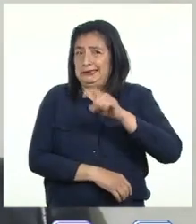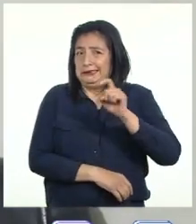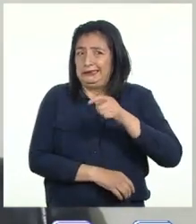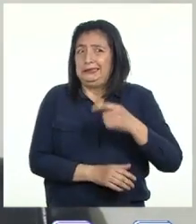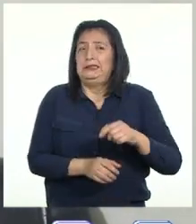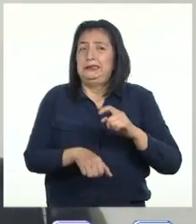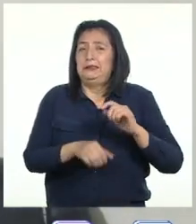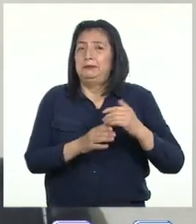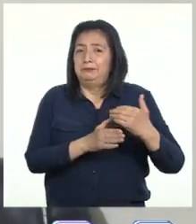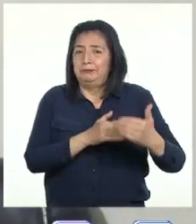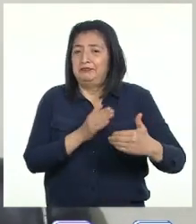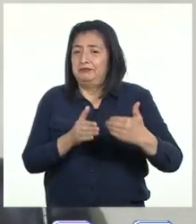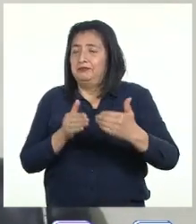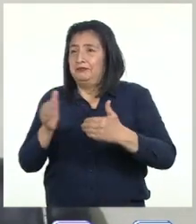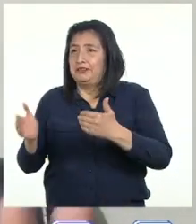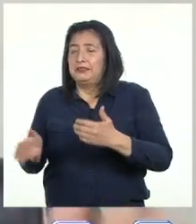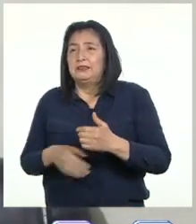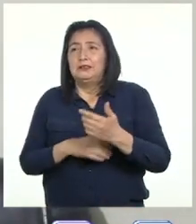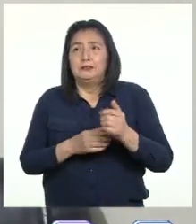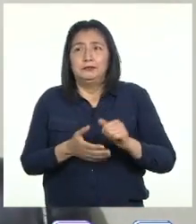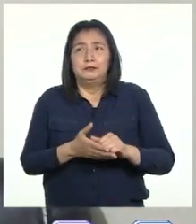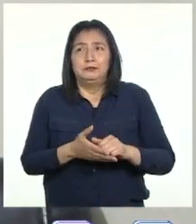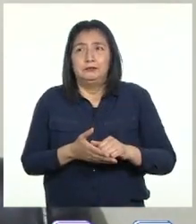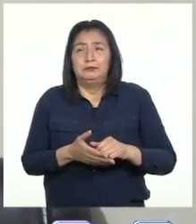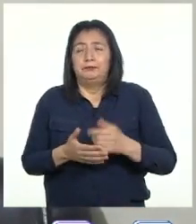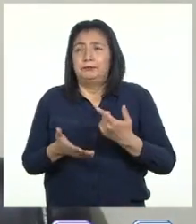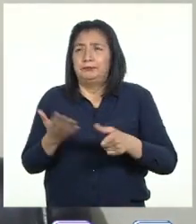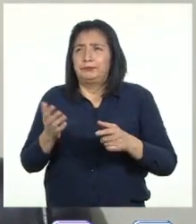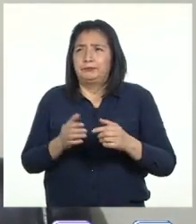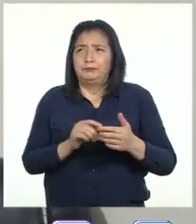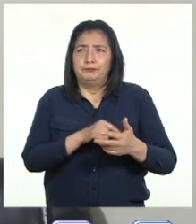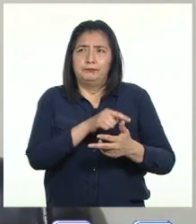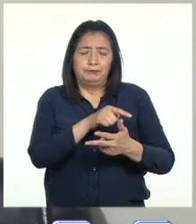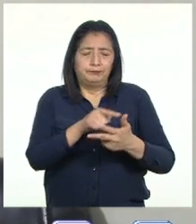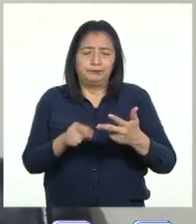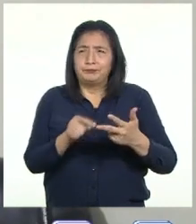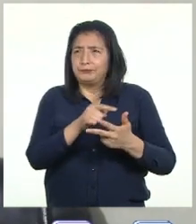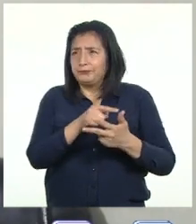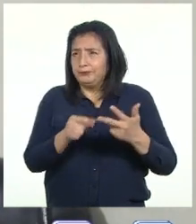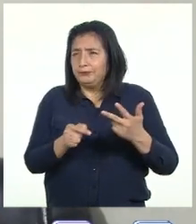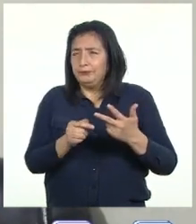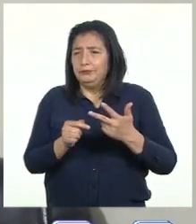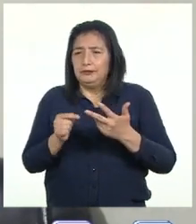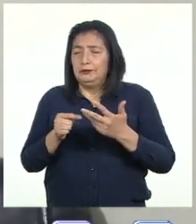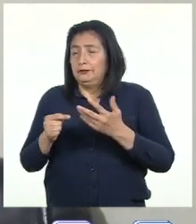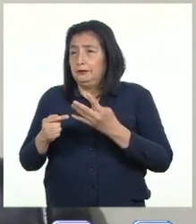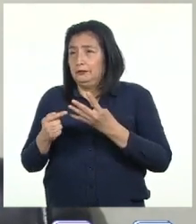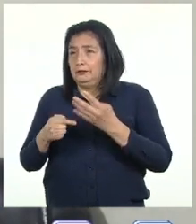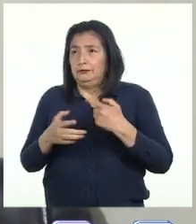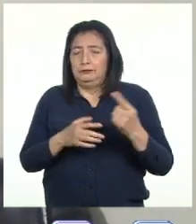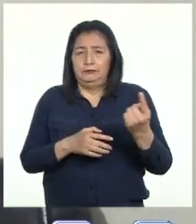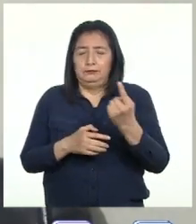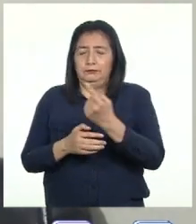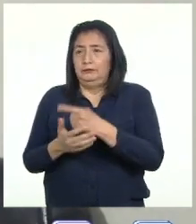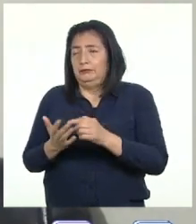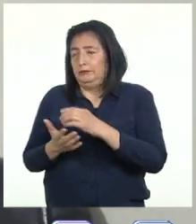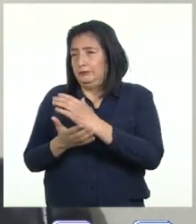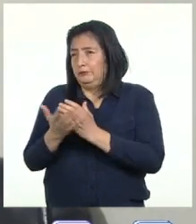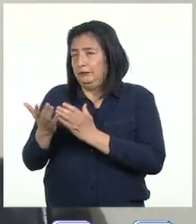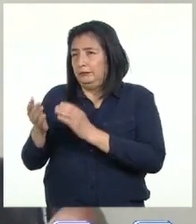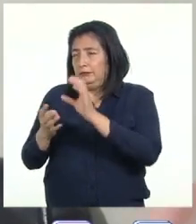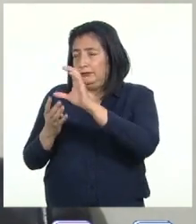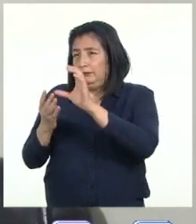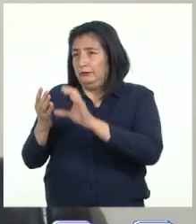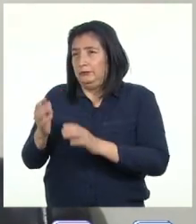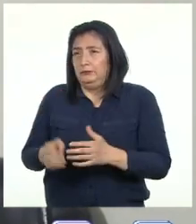varias etapas o fases Tenemos la fase preclínica y las fases 1, 2, 3 y 4 Cada una con características puntuales